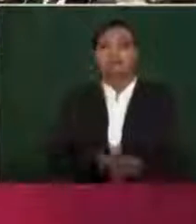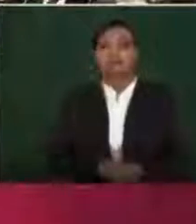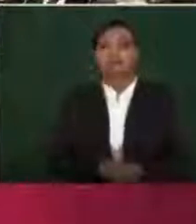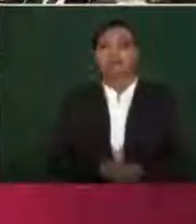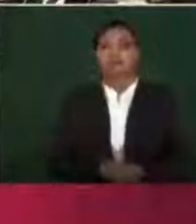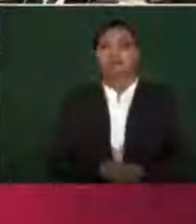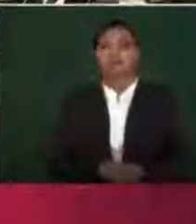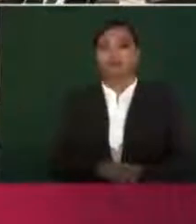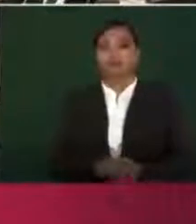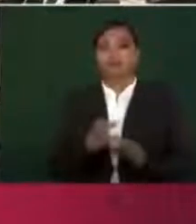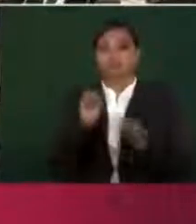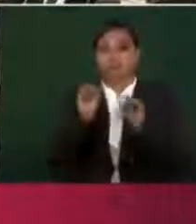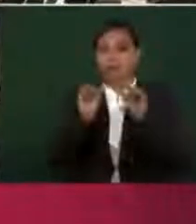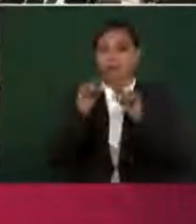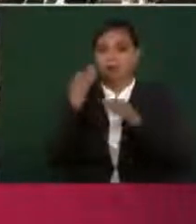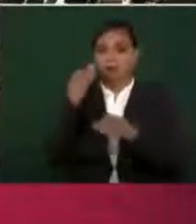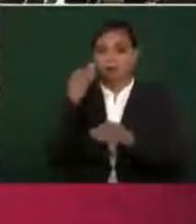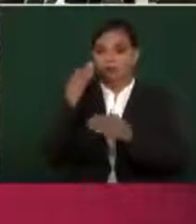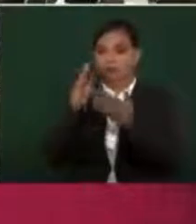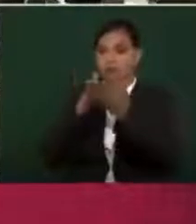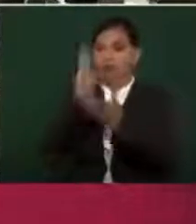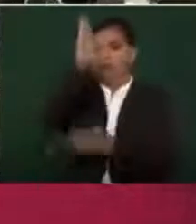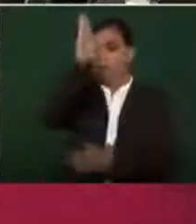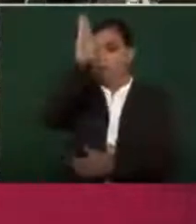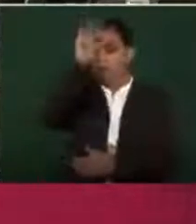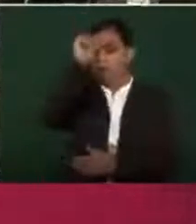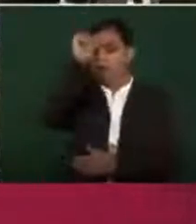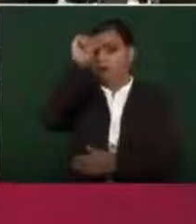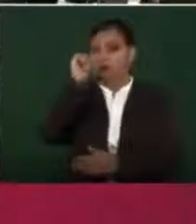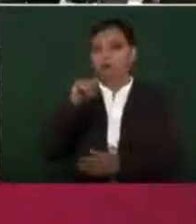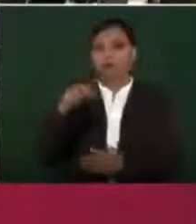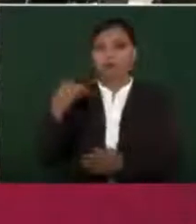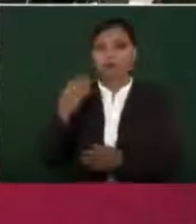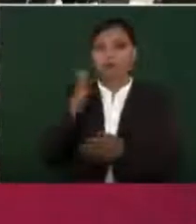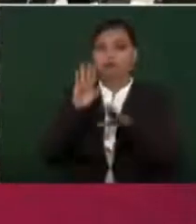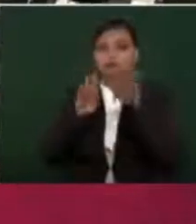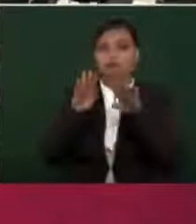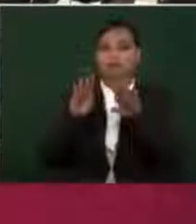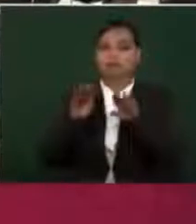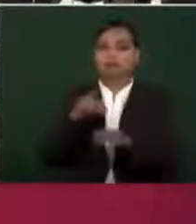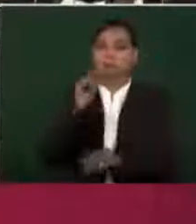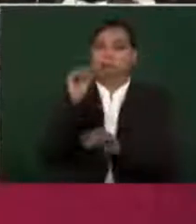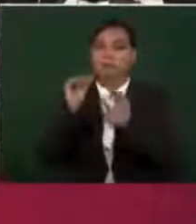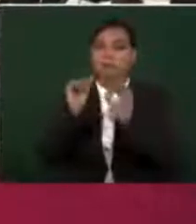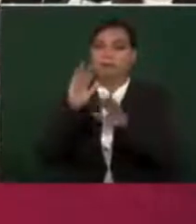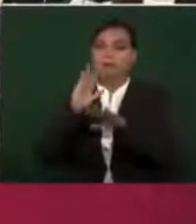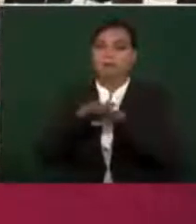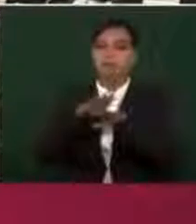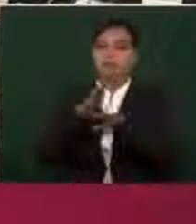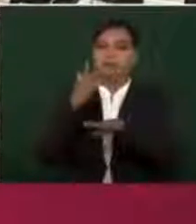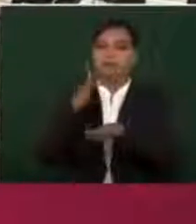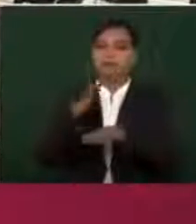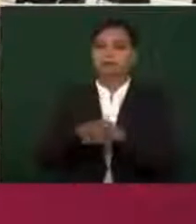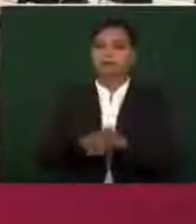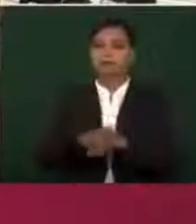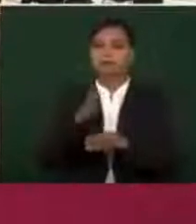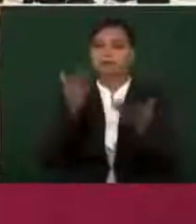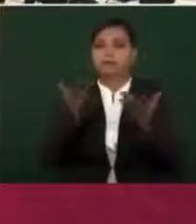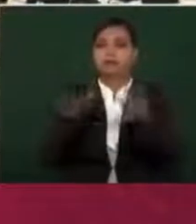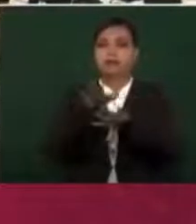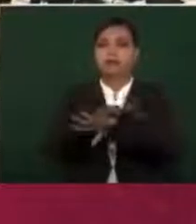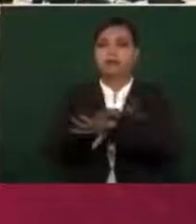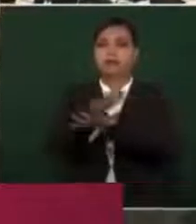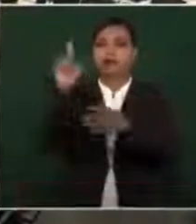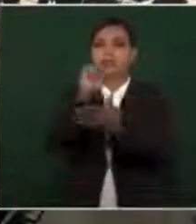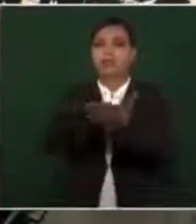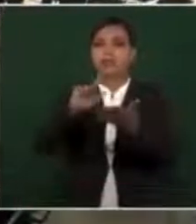Se acaba de aprobar hace relativamente poco una reforma a la ley